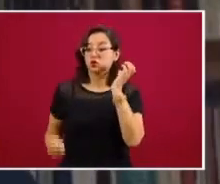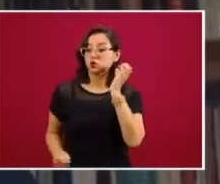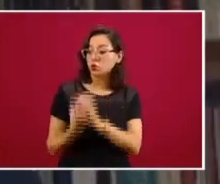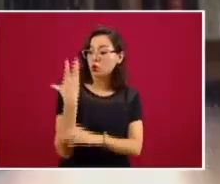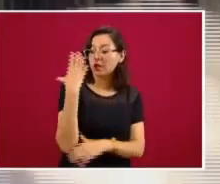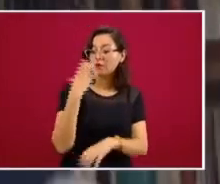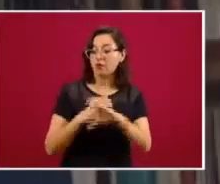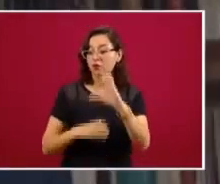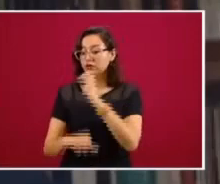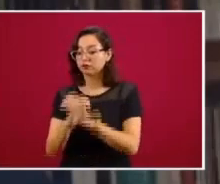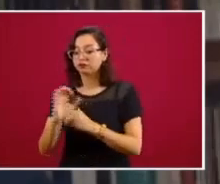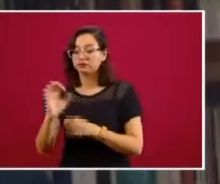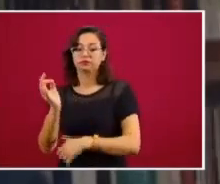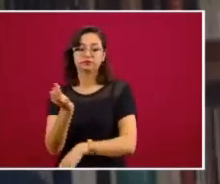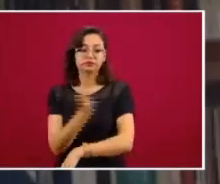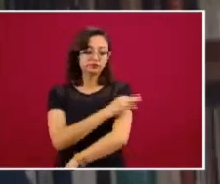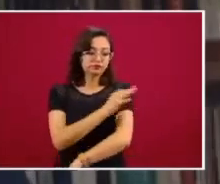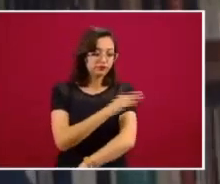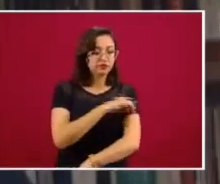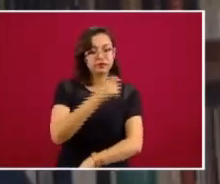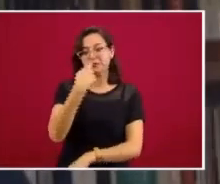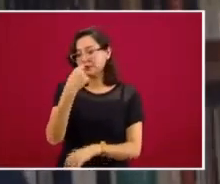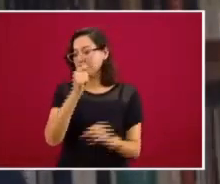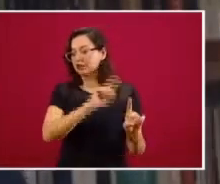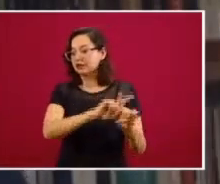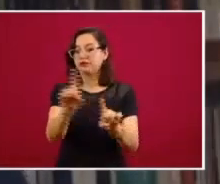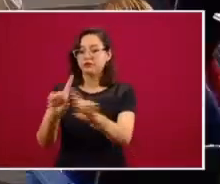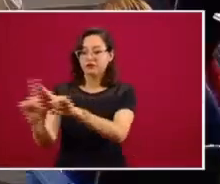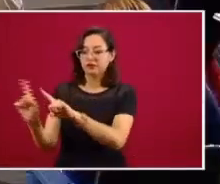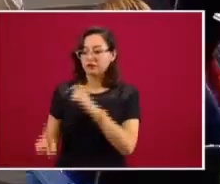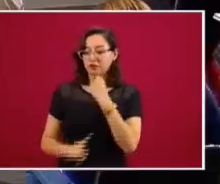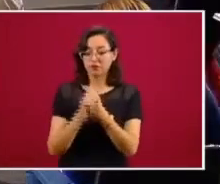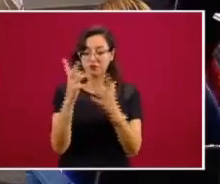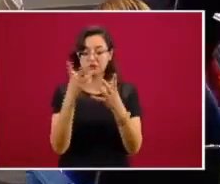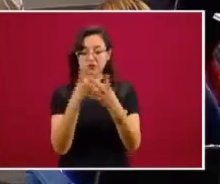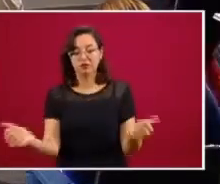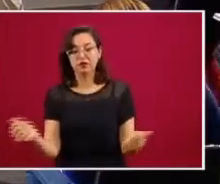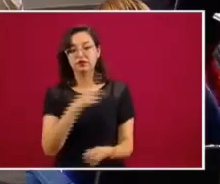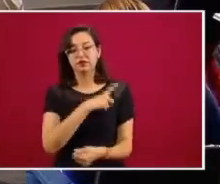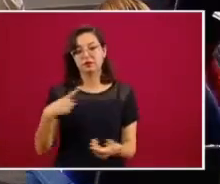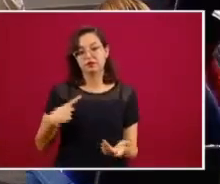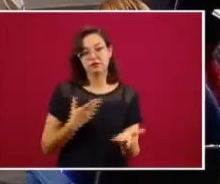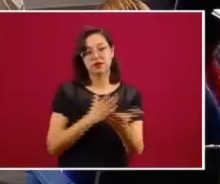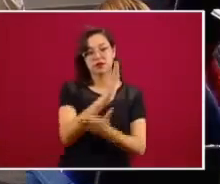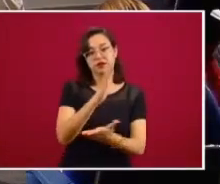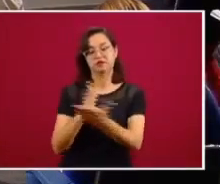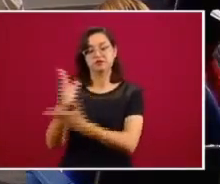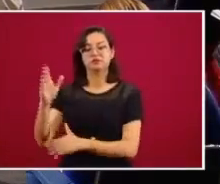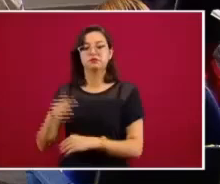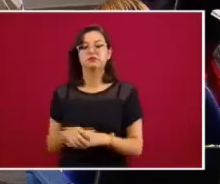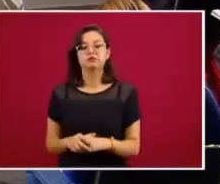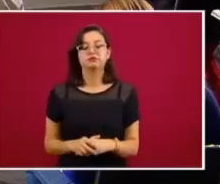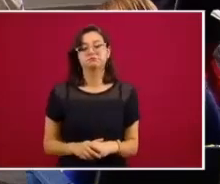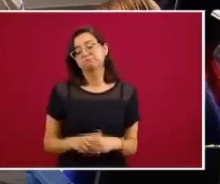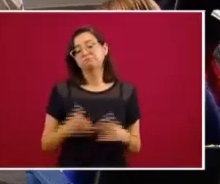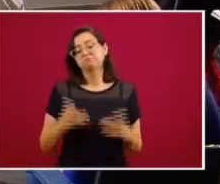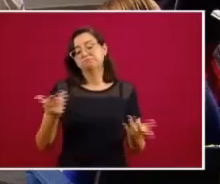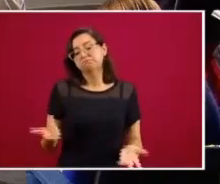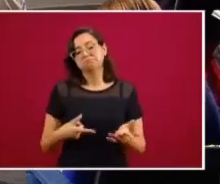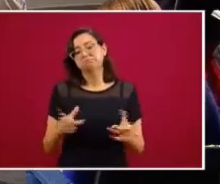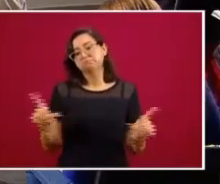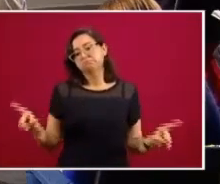a ayudar a definitivamente poder resolver el problema. Pues esto es básicamente lo que le quería